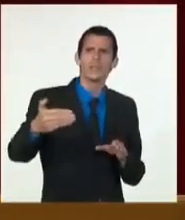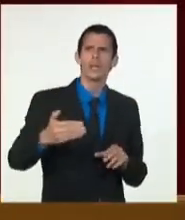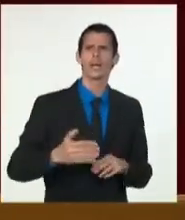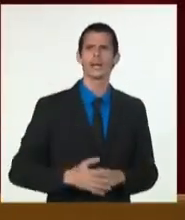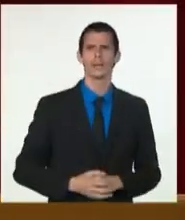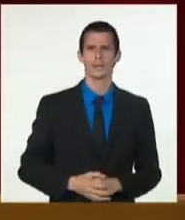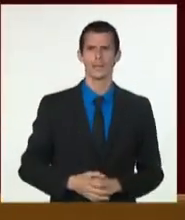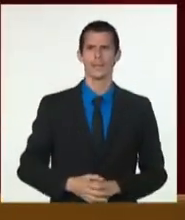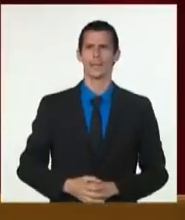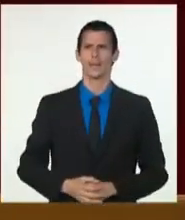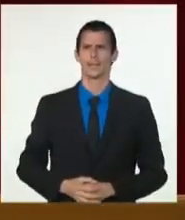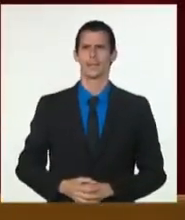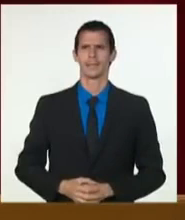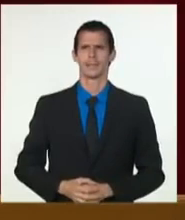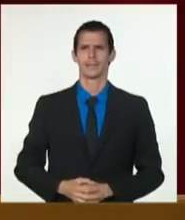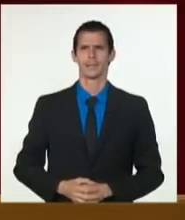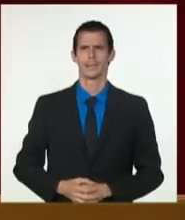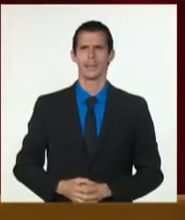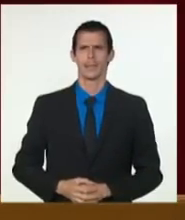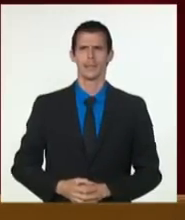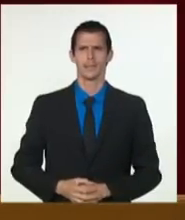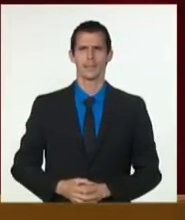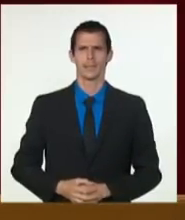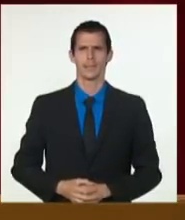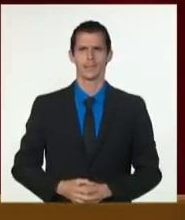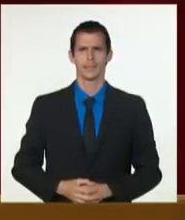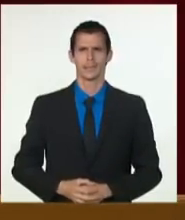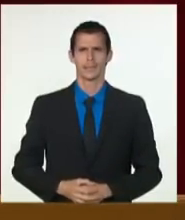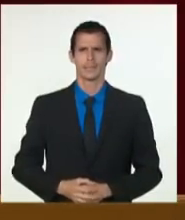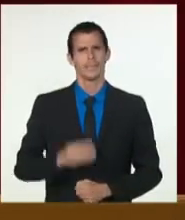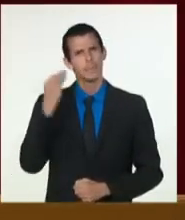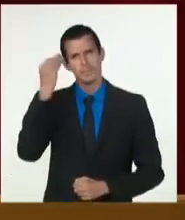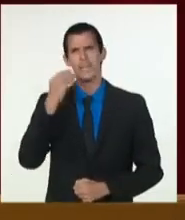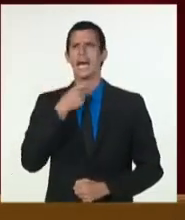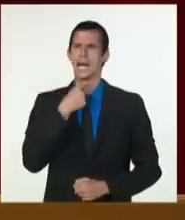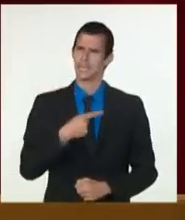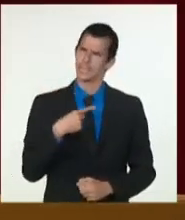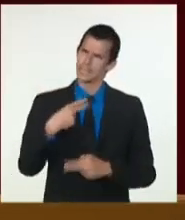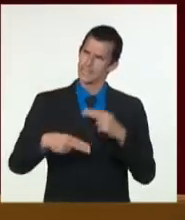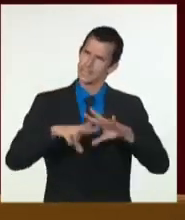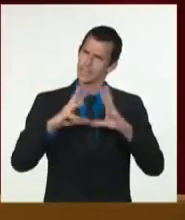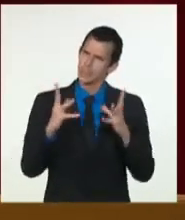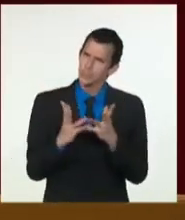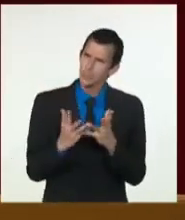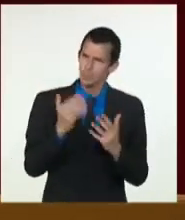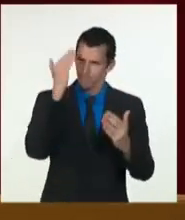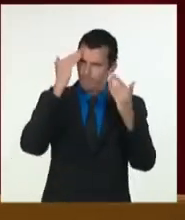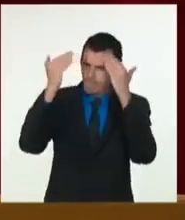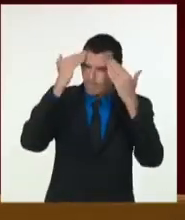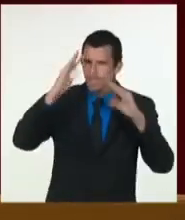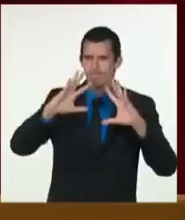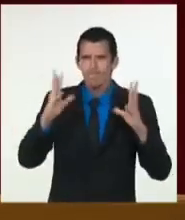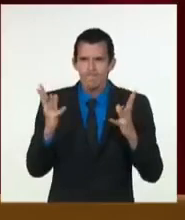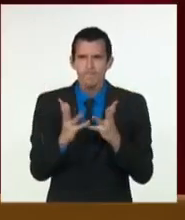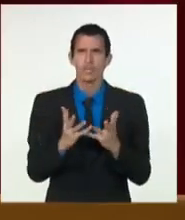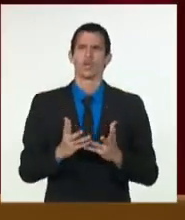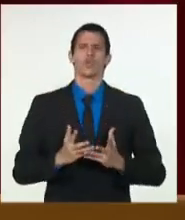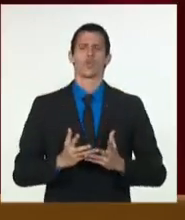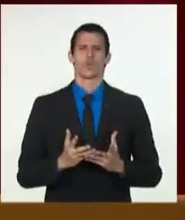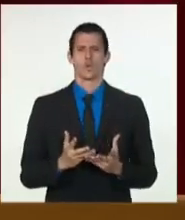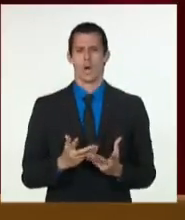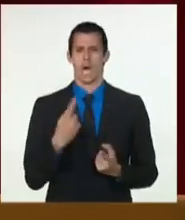Desde esta tribuna, vaya nuestro más sentido reconocimiento y gratitud a todos los eléctricos de Cuba y a todos los